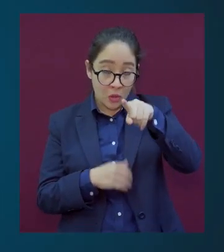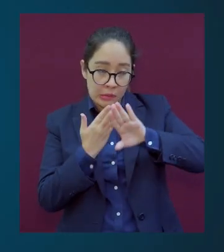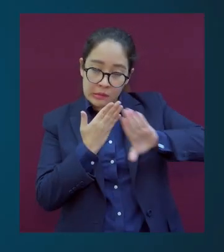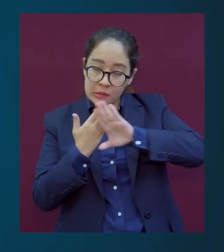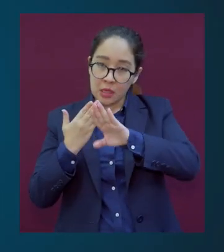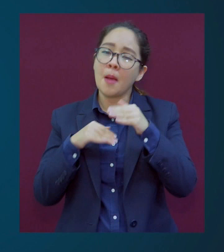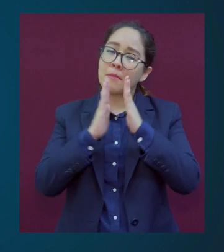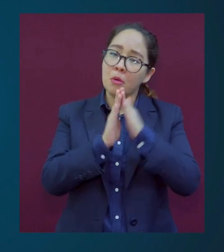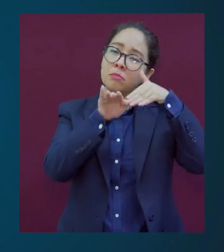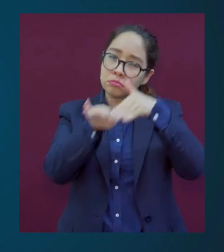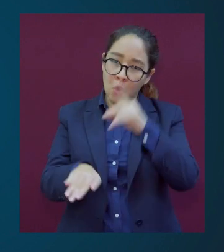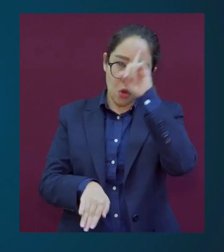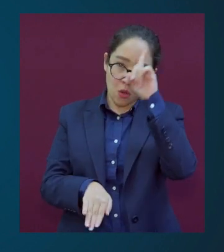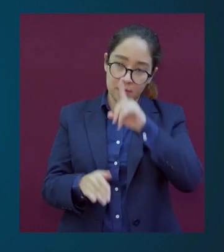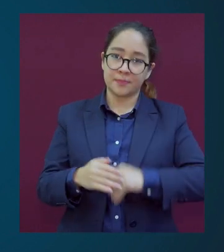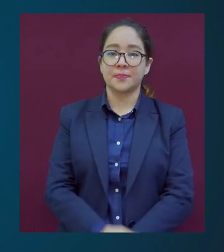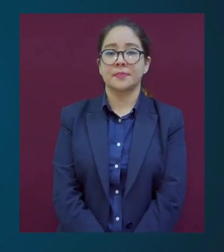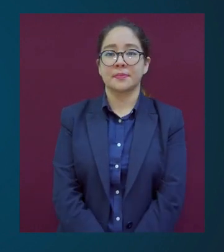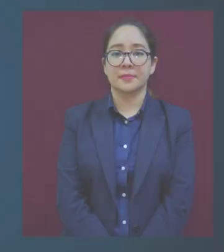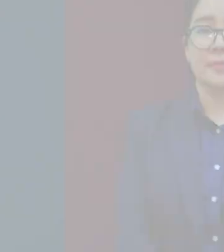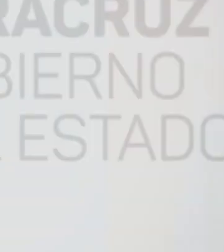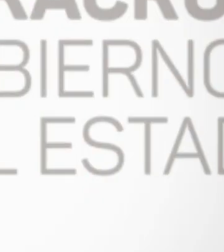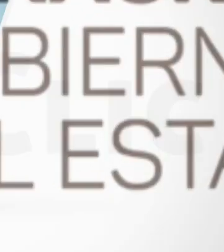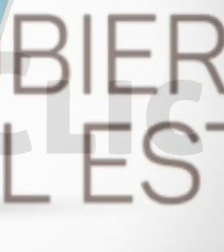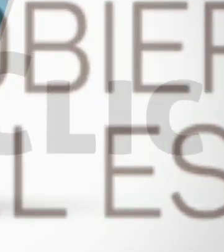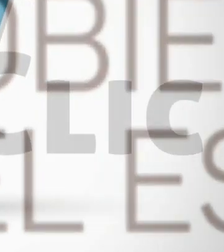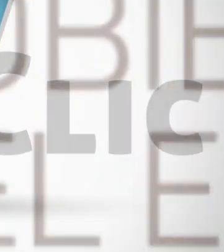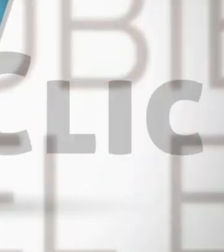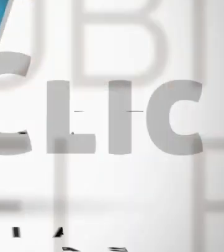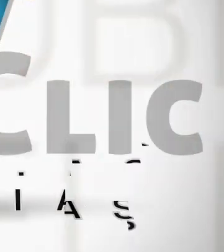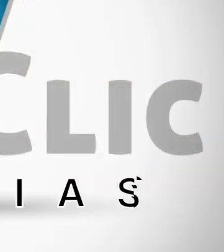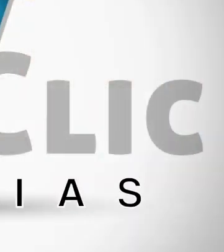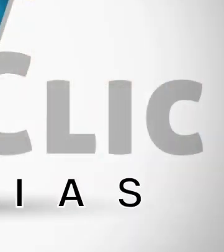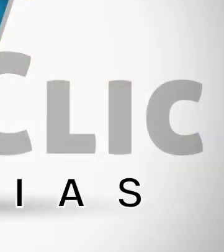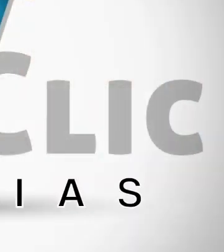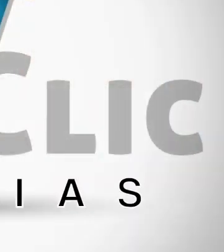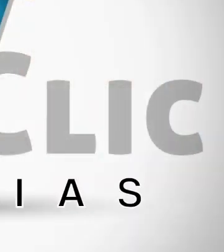evitar el contagio, sigue las medidas de prevención emitidas por las autoridades. Gobierno del Estado